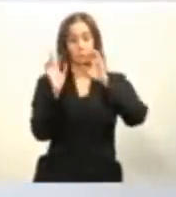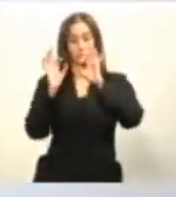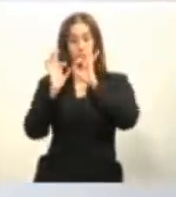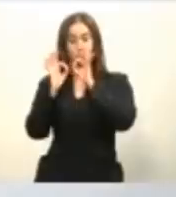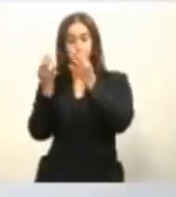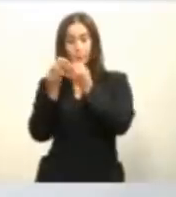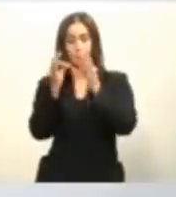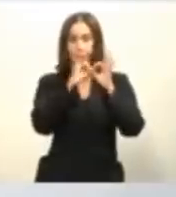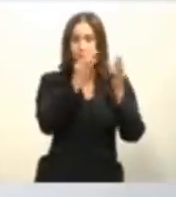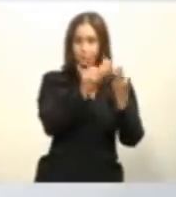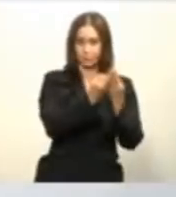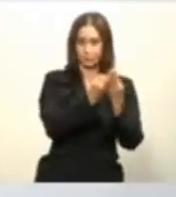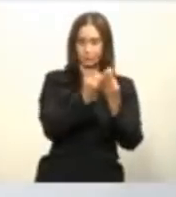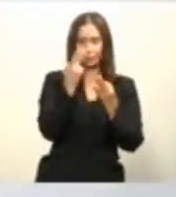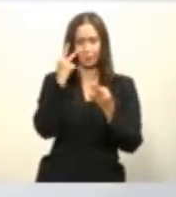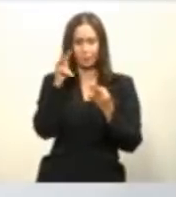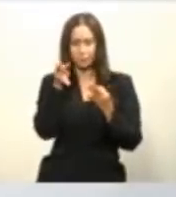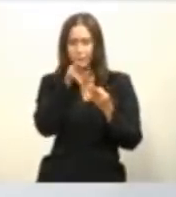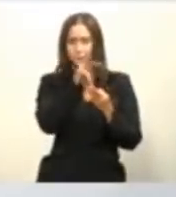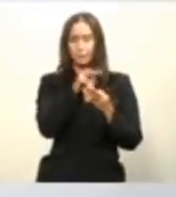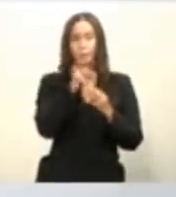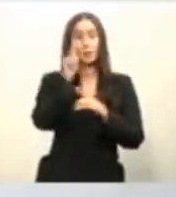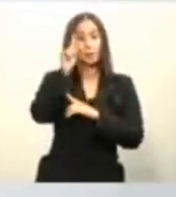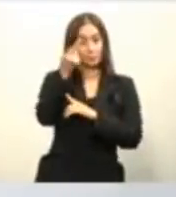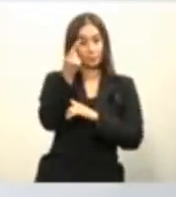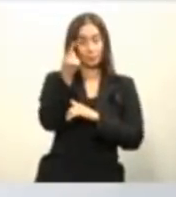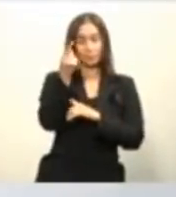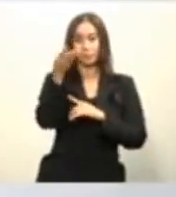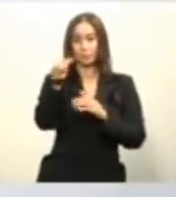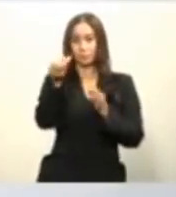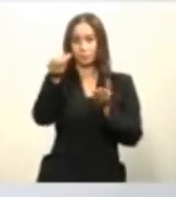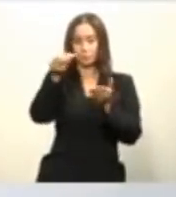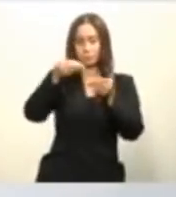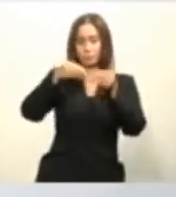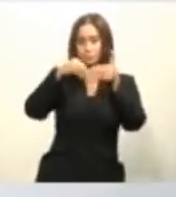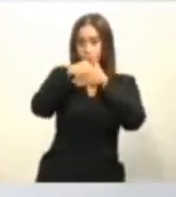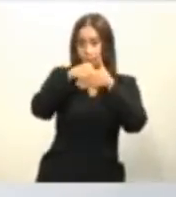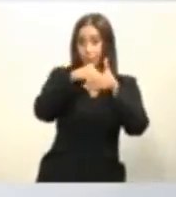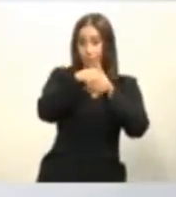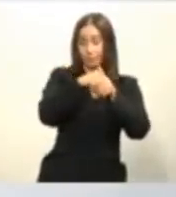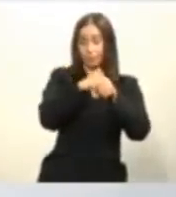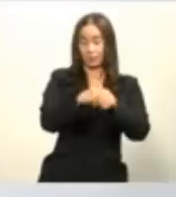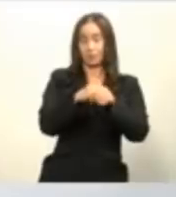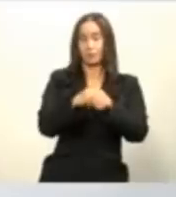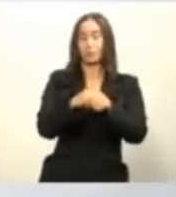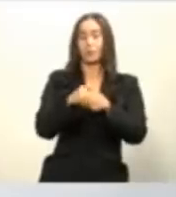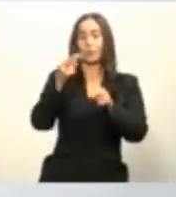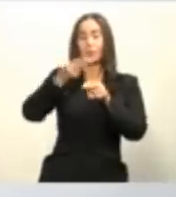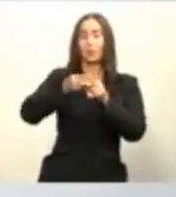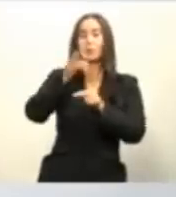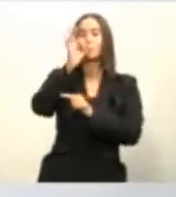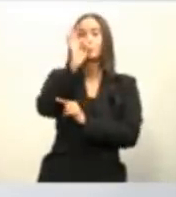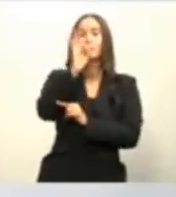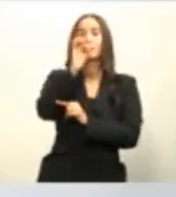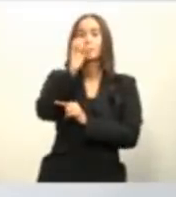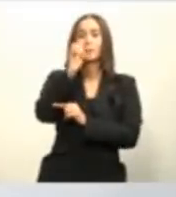primero a través de un fondo que se va a crear un estamento que se llama fond vivienda